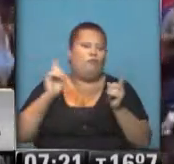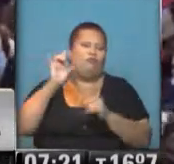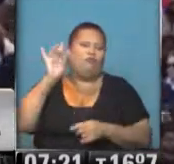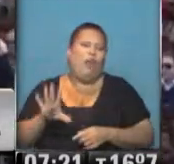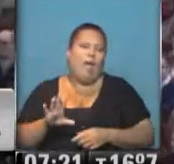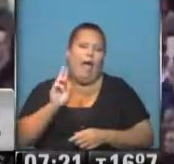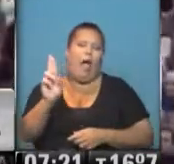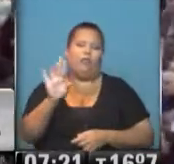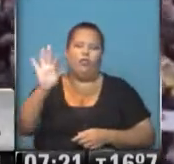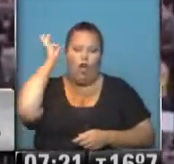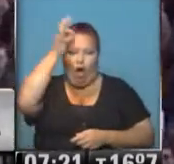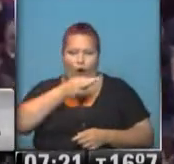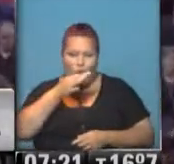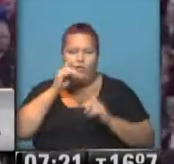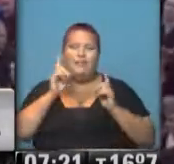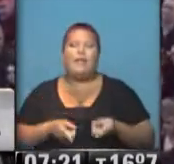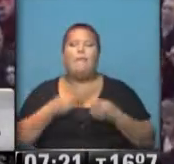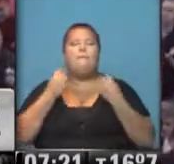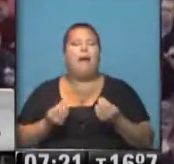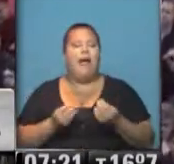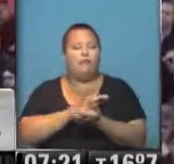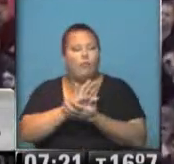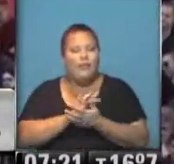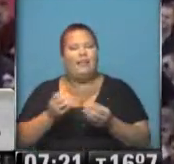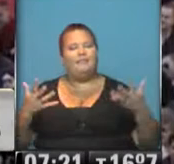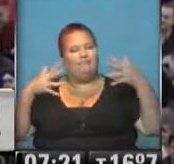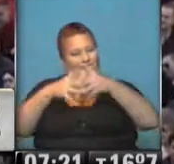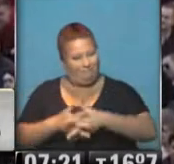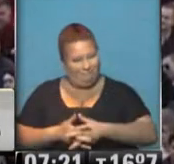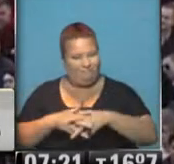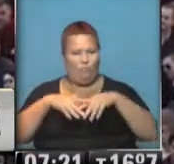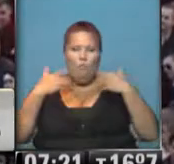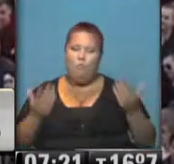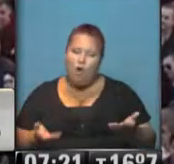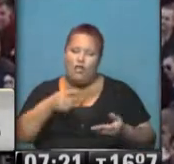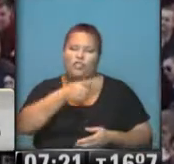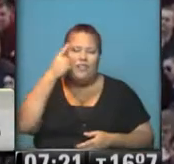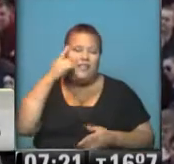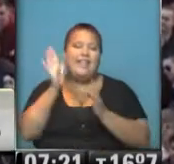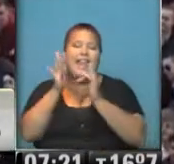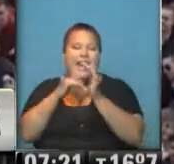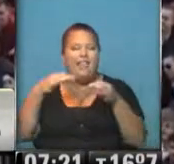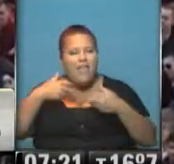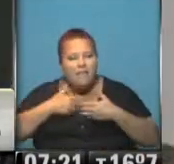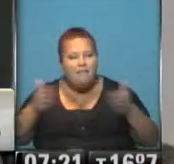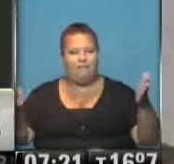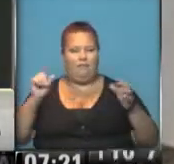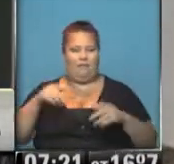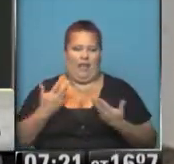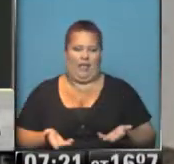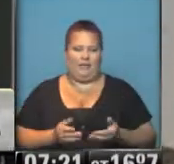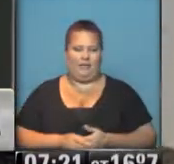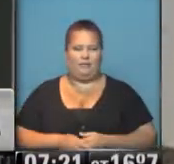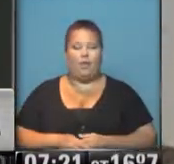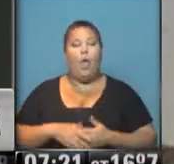que se les permita comulgar, sino que la solución es la integración. Por eso consideró que la Iglesia tiene que abrir un poco más sus puertas.